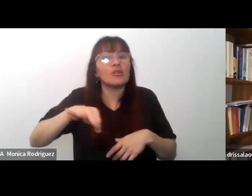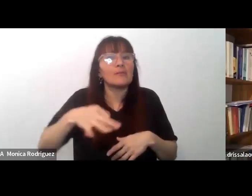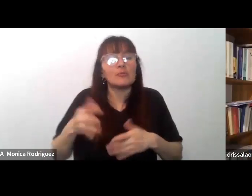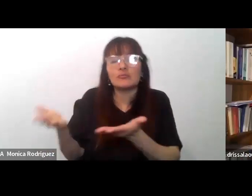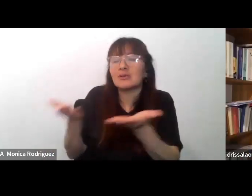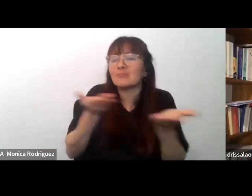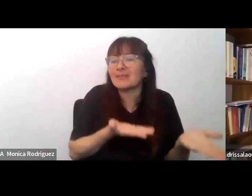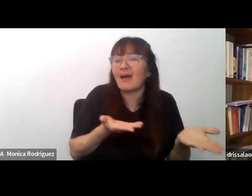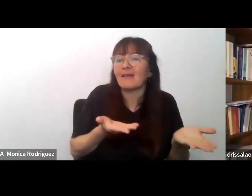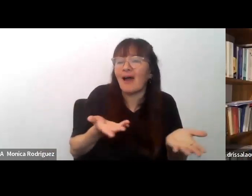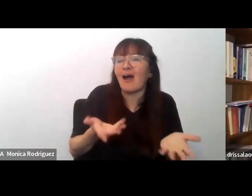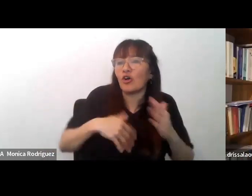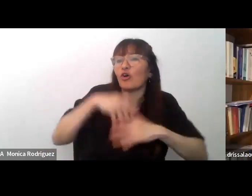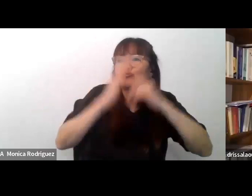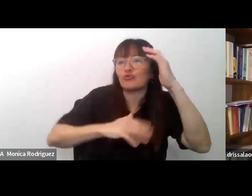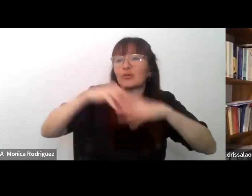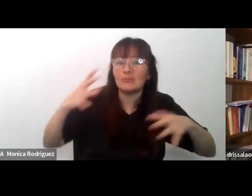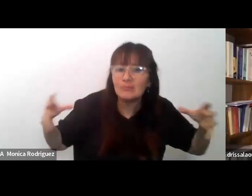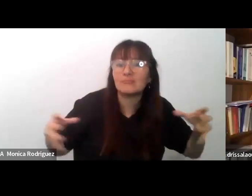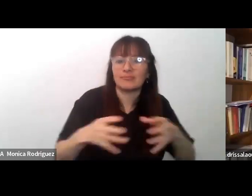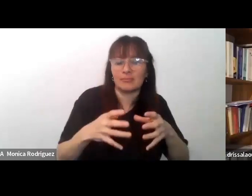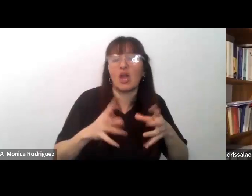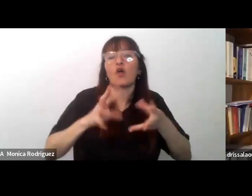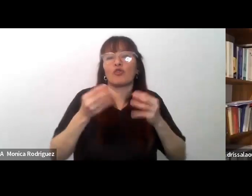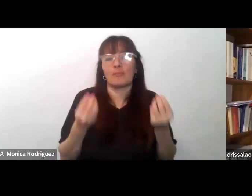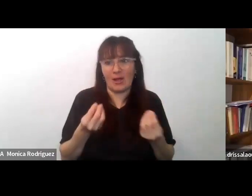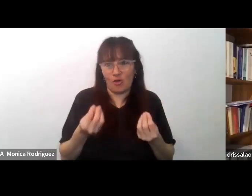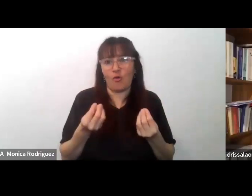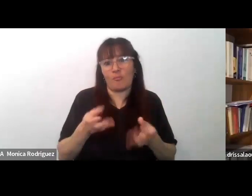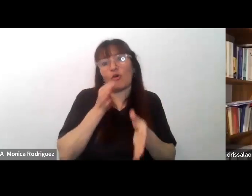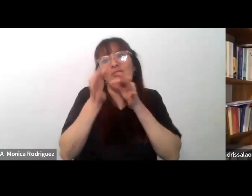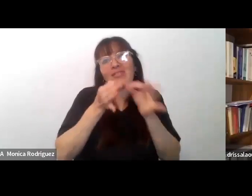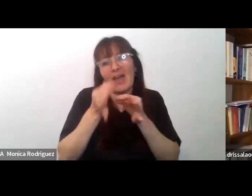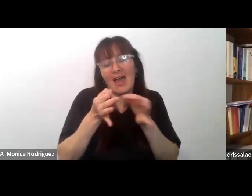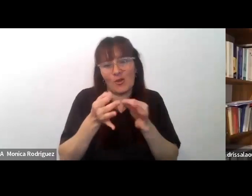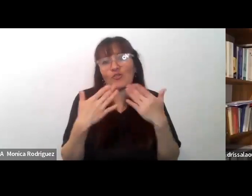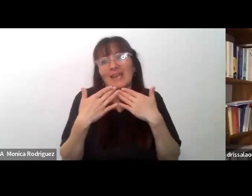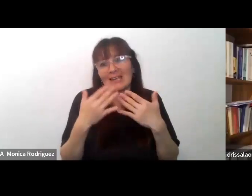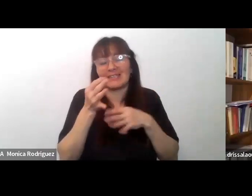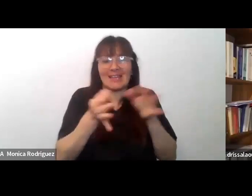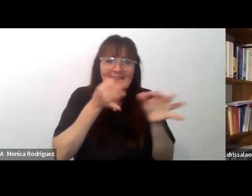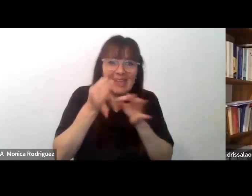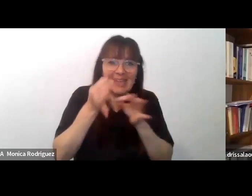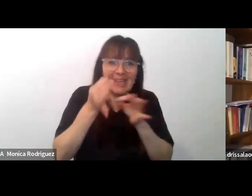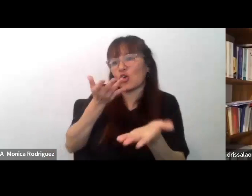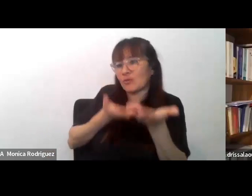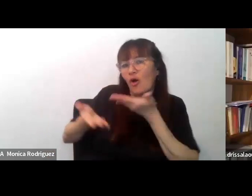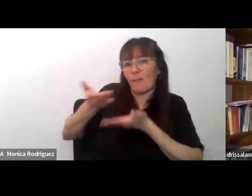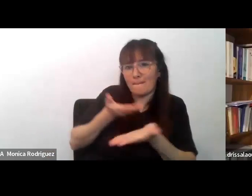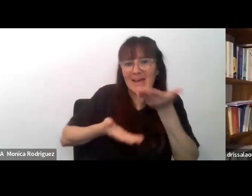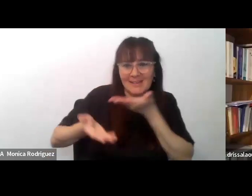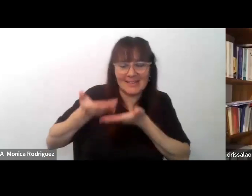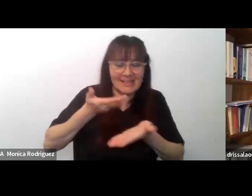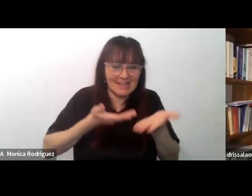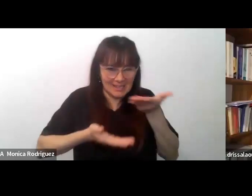lo común y la co-construcción de lo común solo se puede hacer a partir del diálogo con uno mismo y con el otro la co